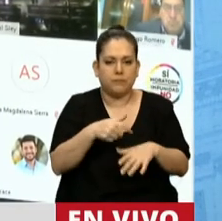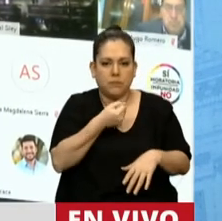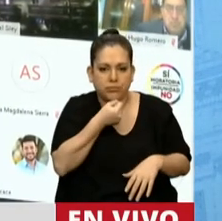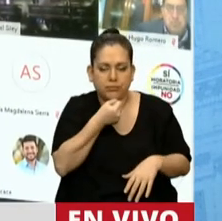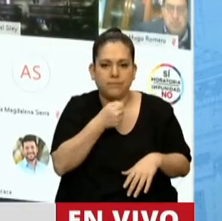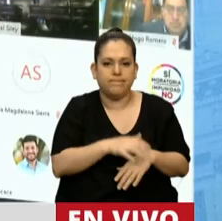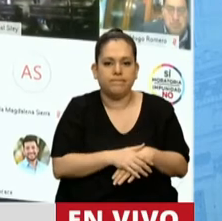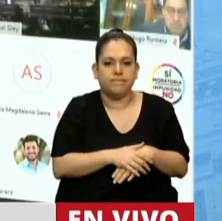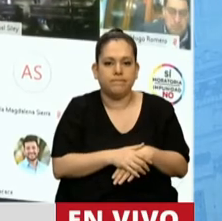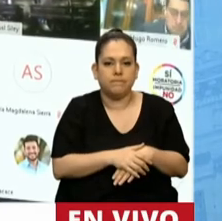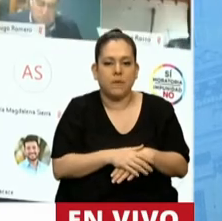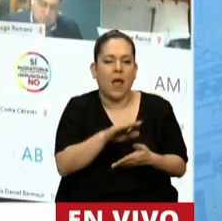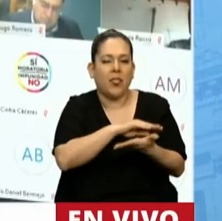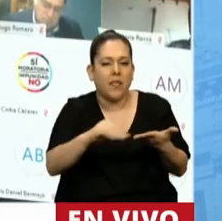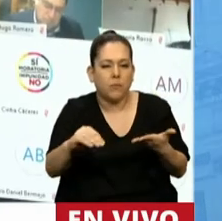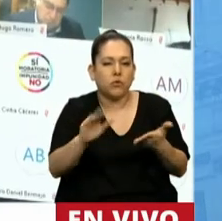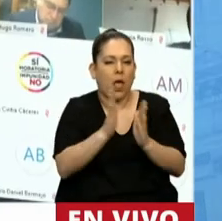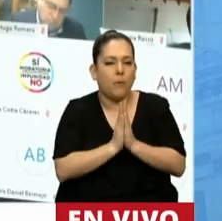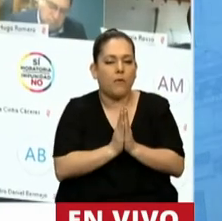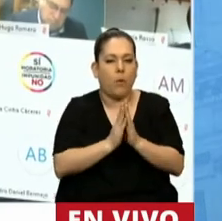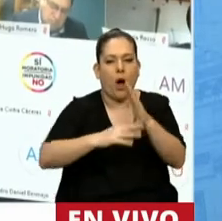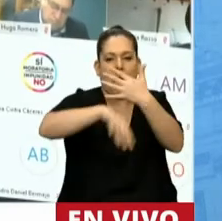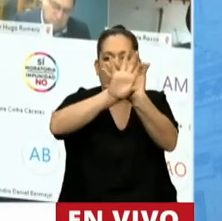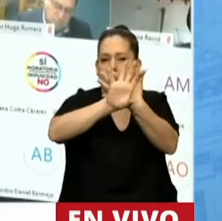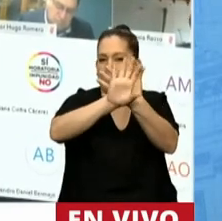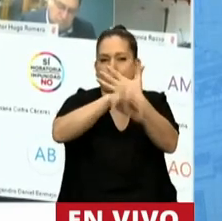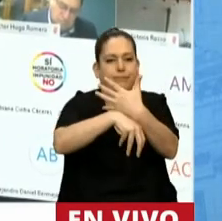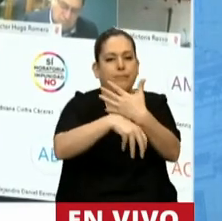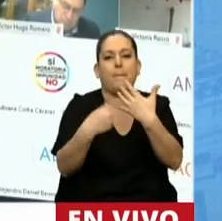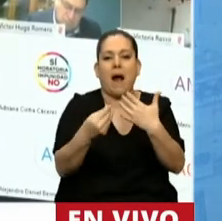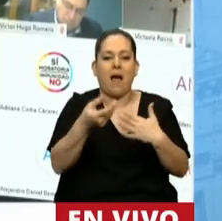Diputada, ¿se puede descompritar la cámara si el audio no se corta?